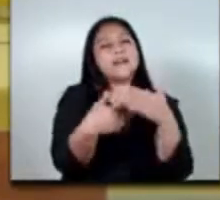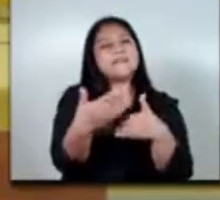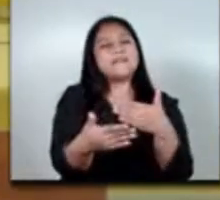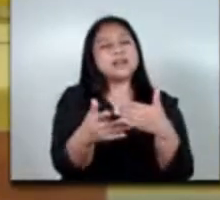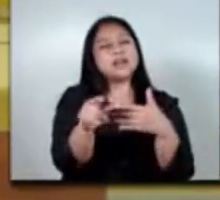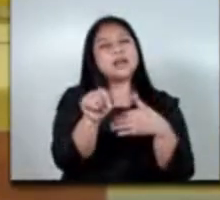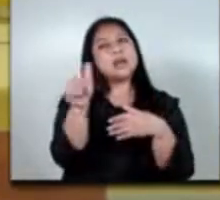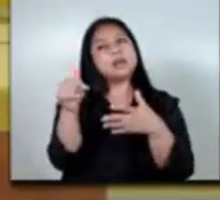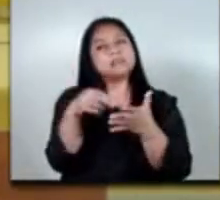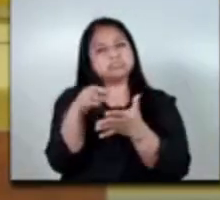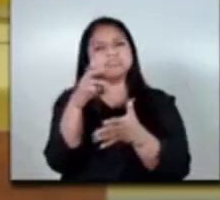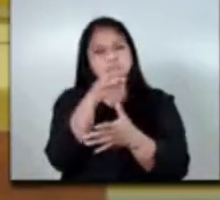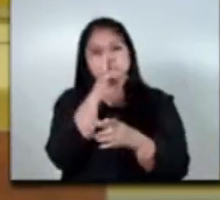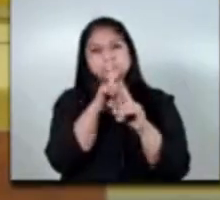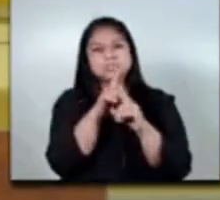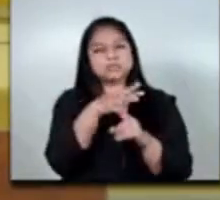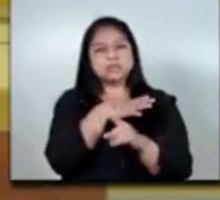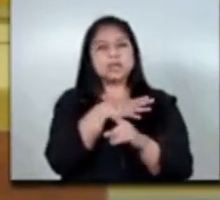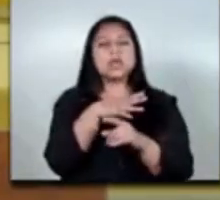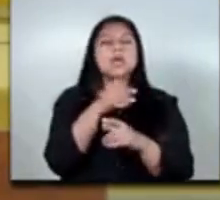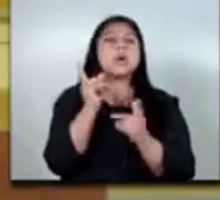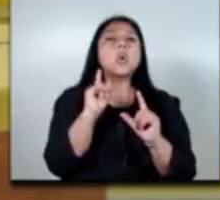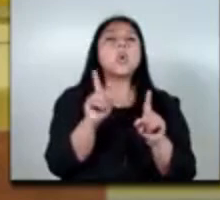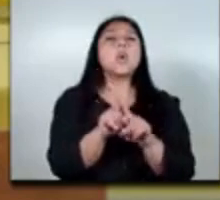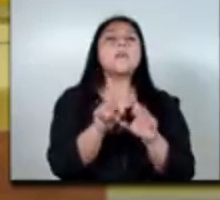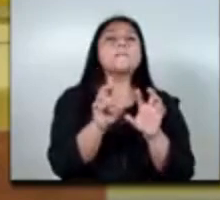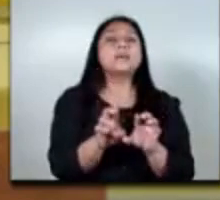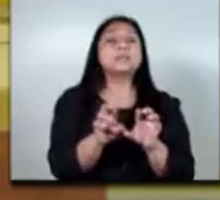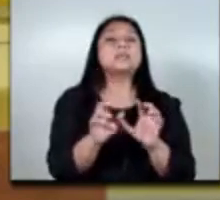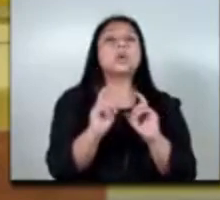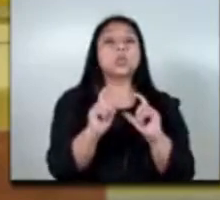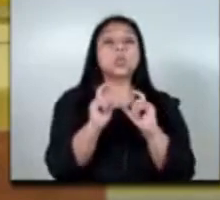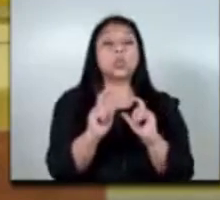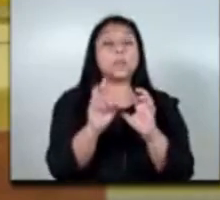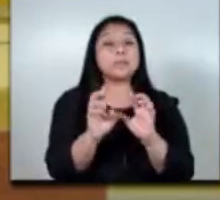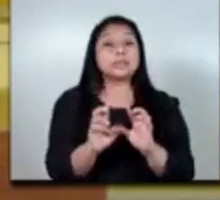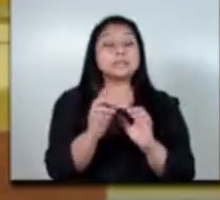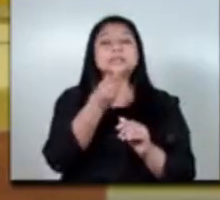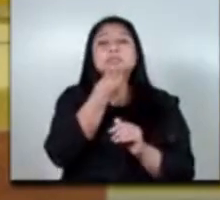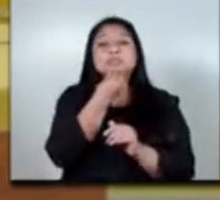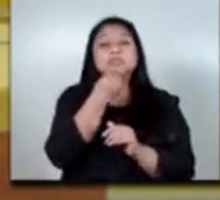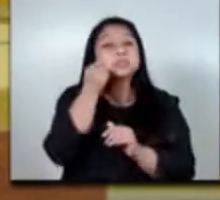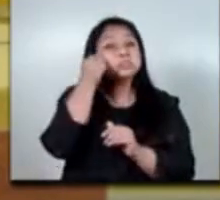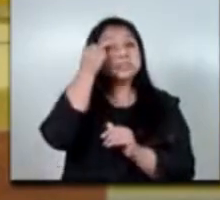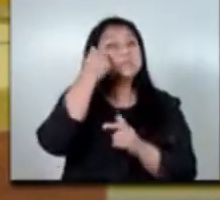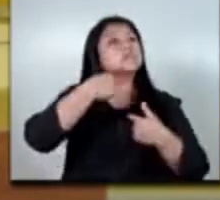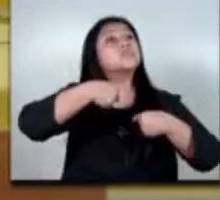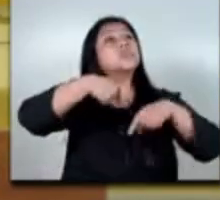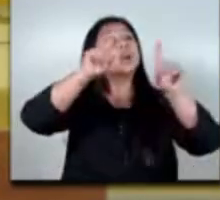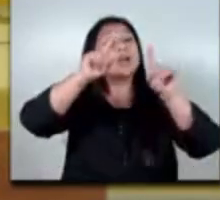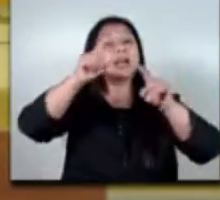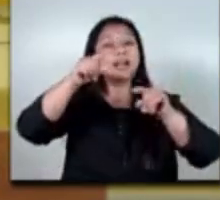en otros países como las personas cuidadoras de personas de la tercera edad que viajaron recientemente